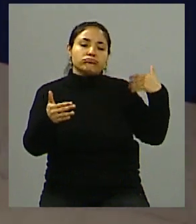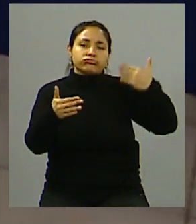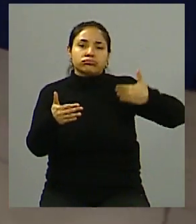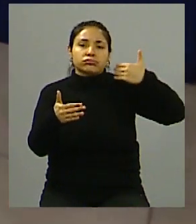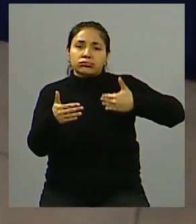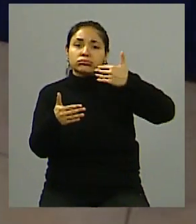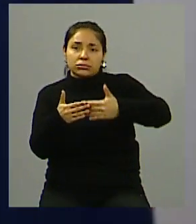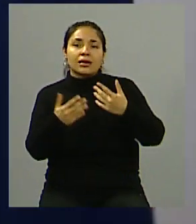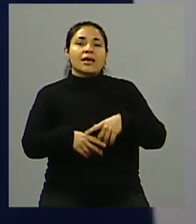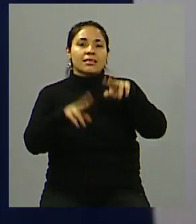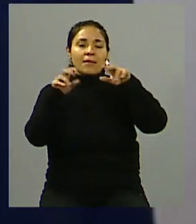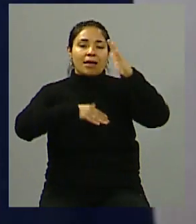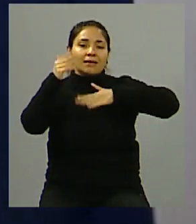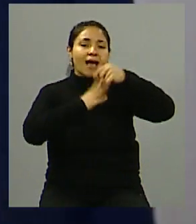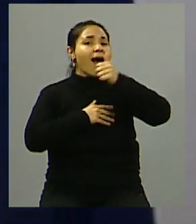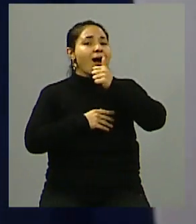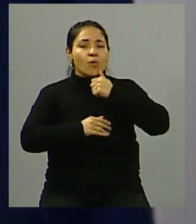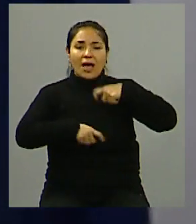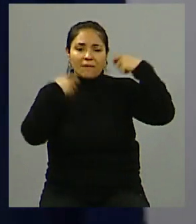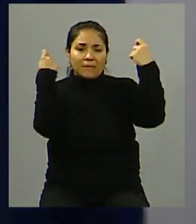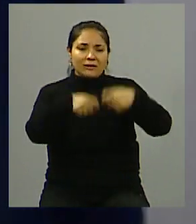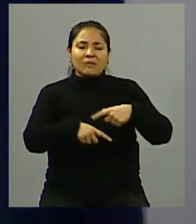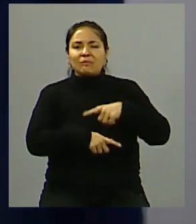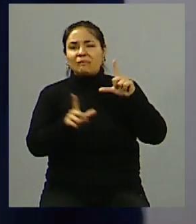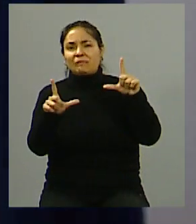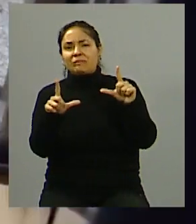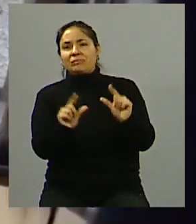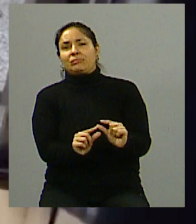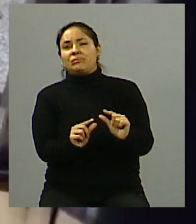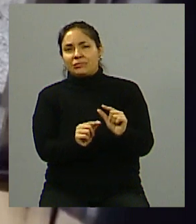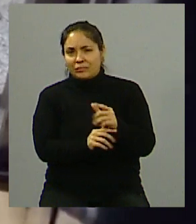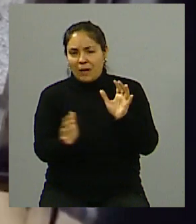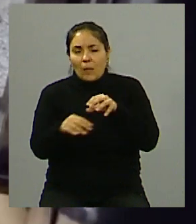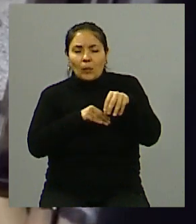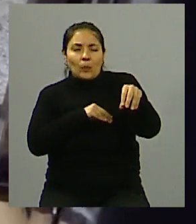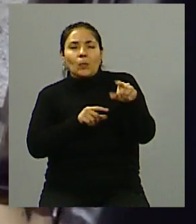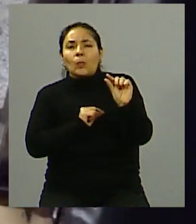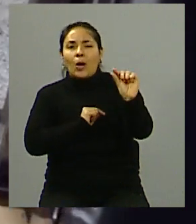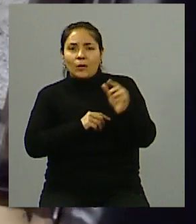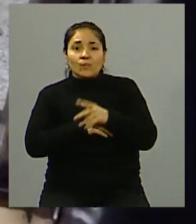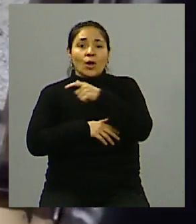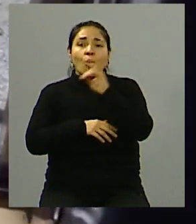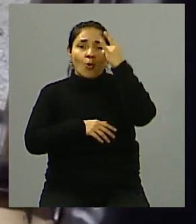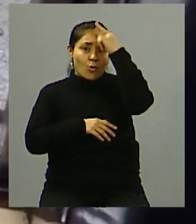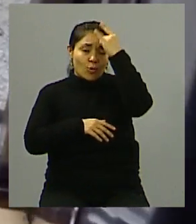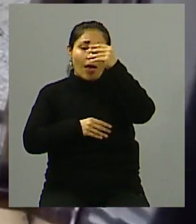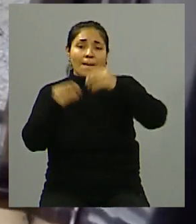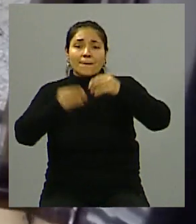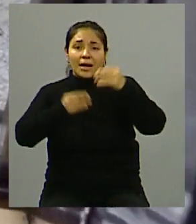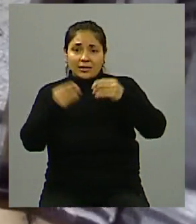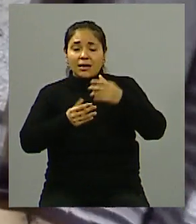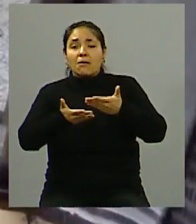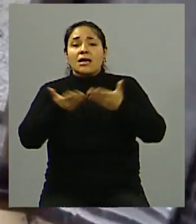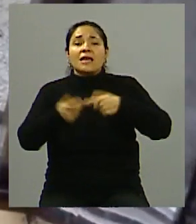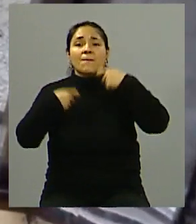inversión en infraestructura hídrica ha sido muy marginal, digamos, ha sido muy marginal. Uruguay ha hecho, las empresas públicas uruguayas han